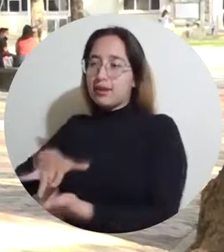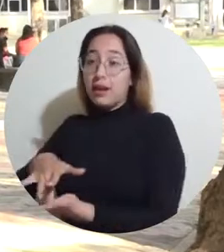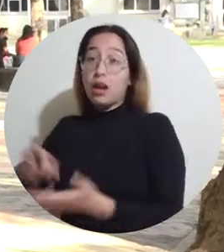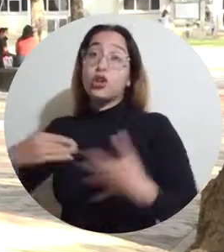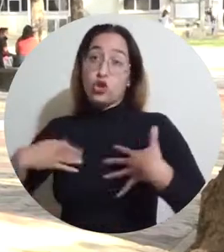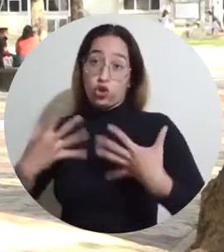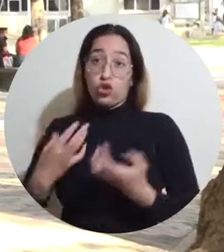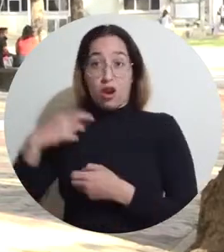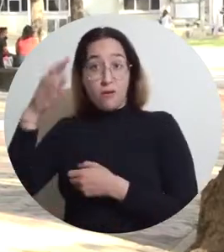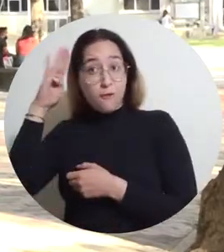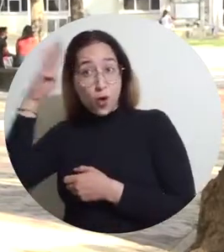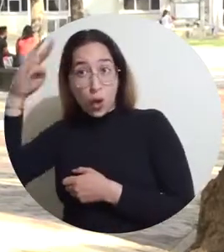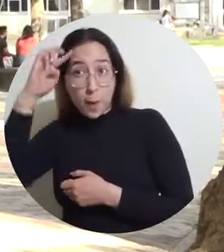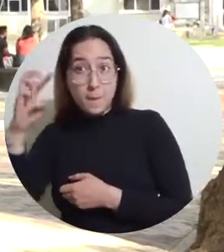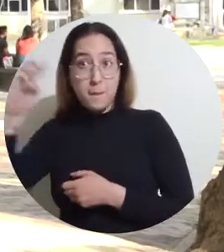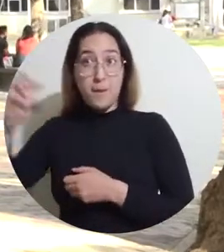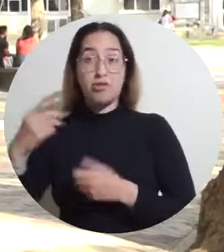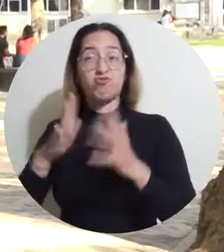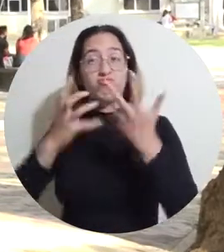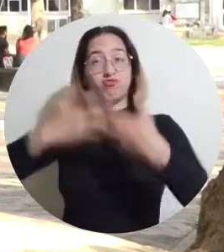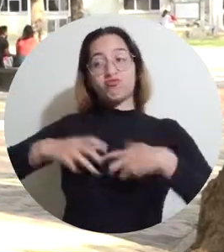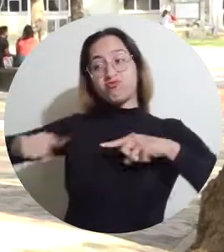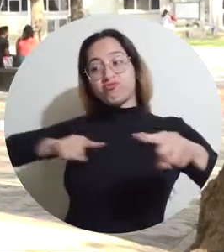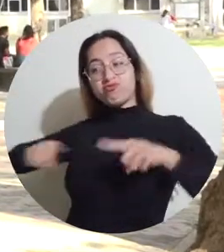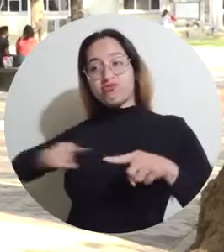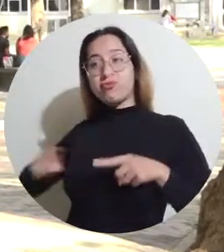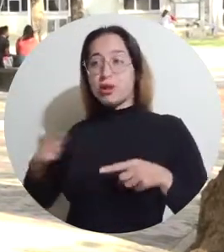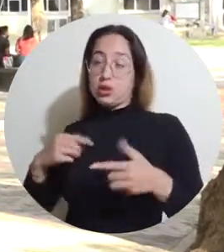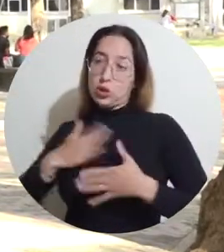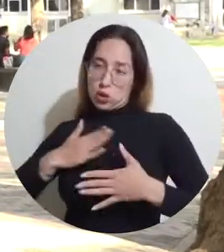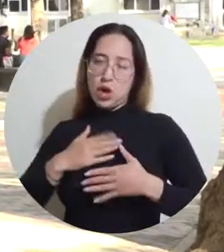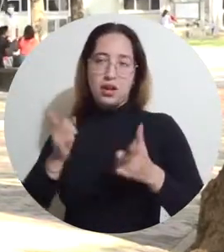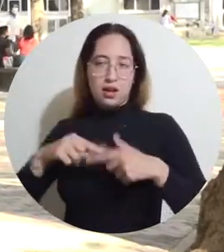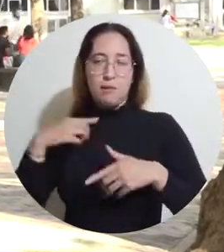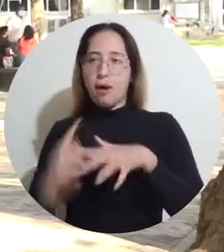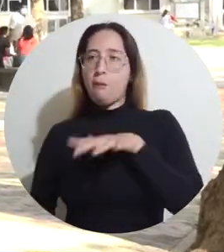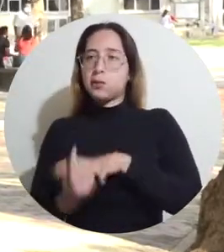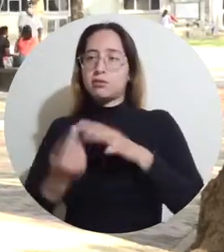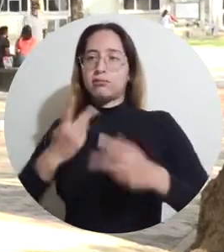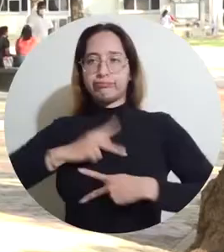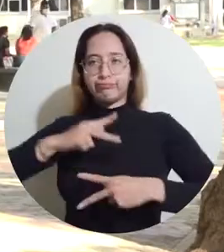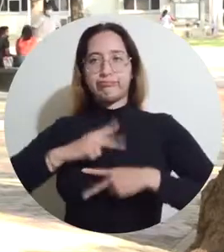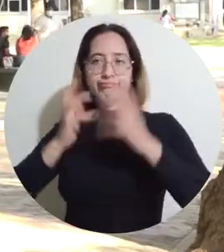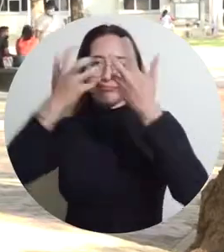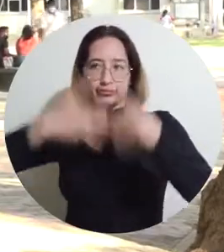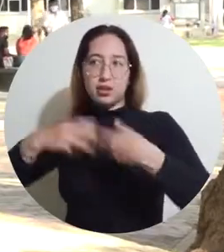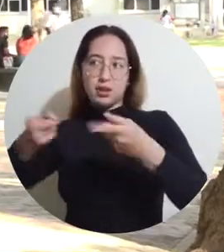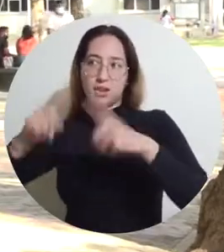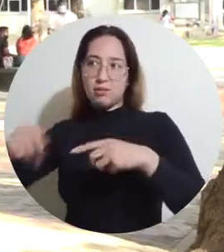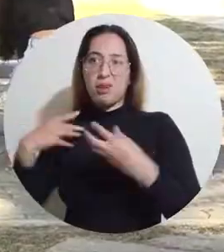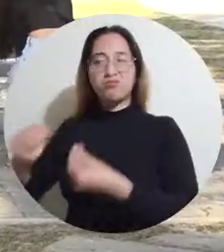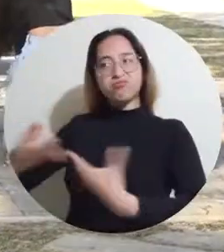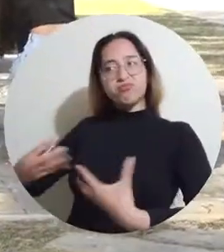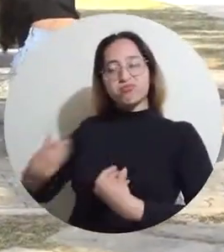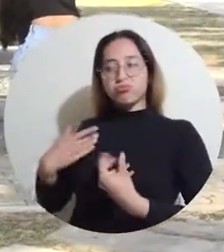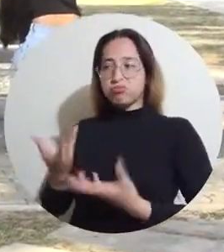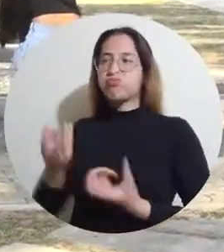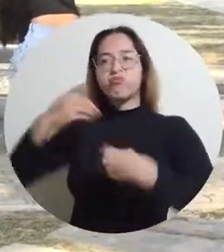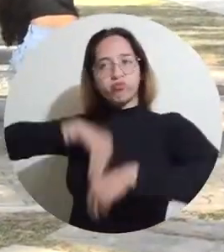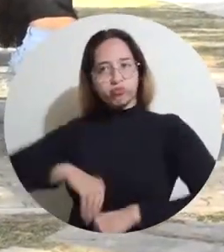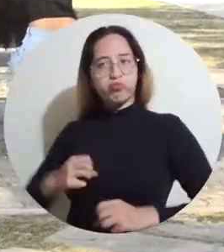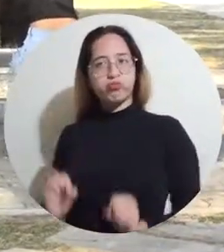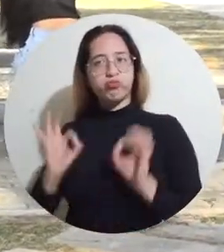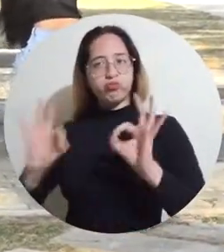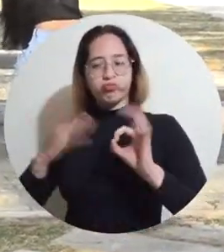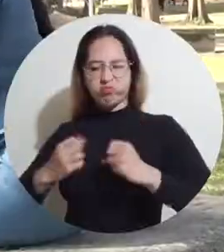en una administradora de empresas, tener mis propias empresas y sé que en esta universidad puedo adquirir las capacidades porque es una de las mejores.